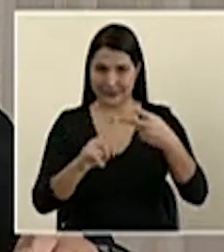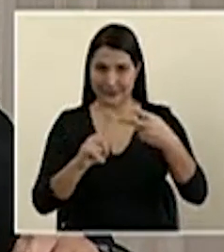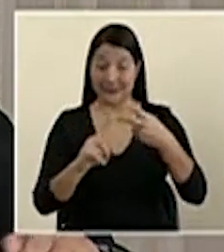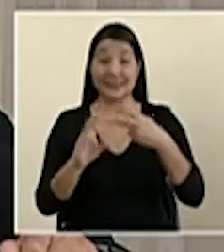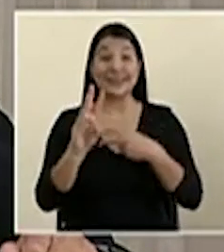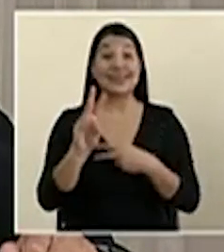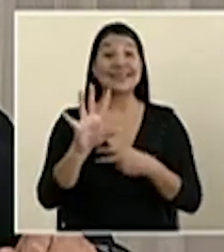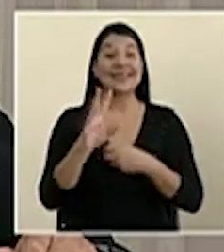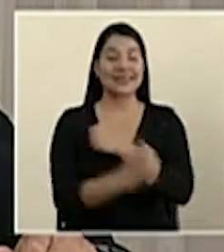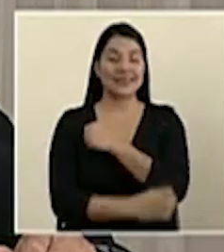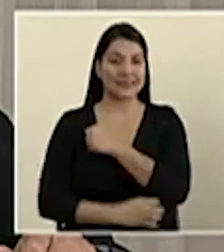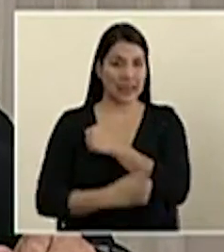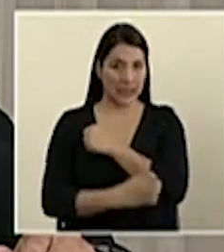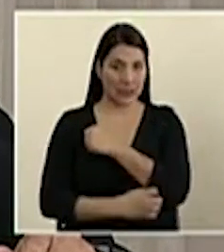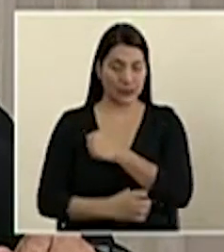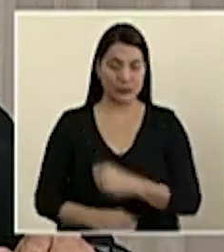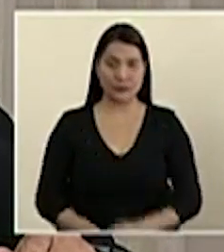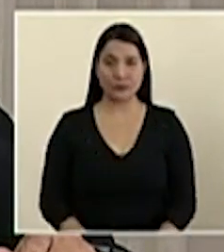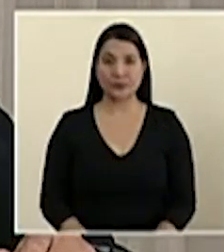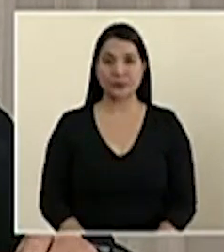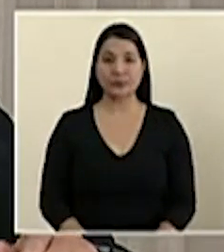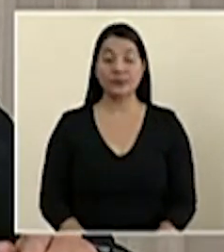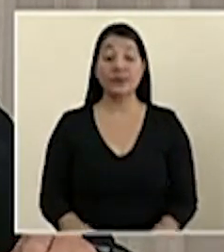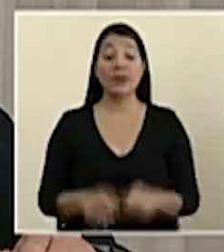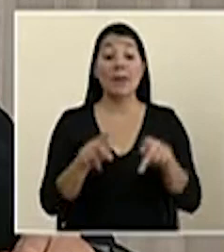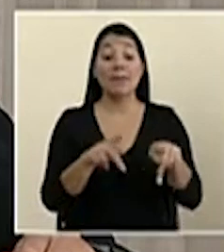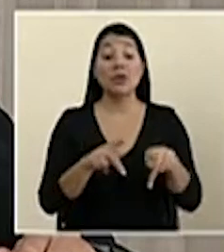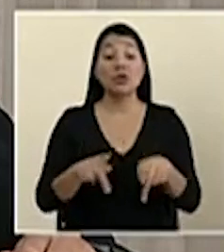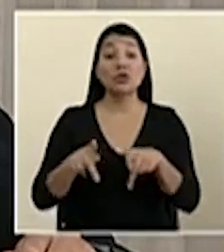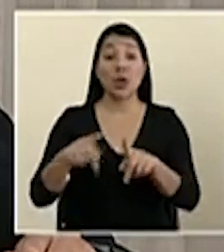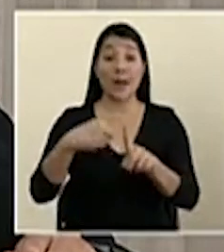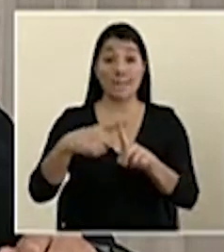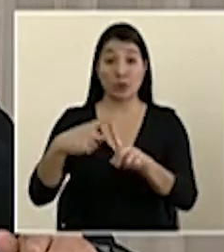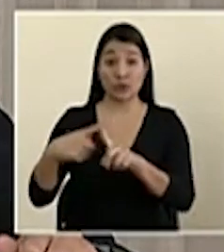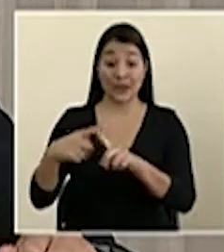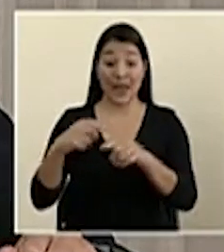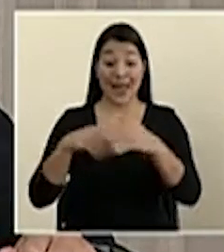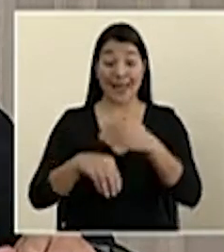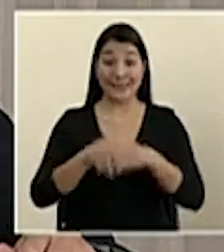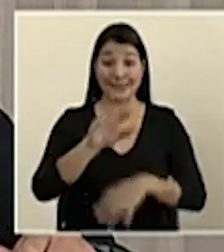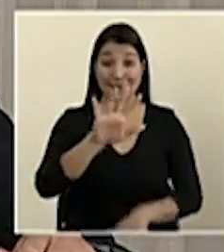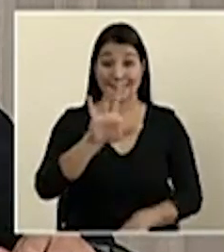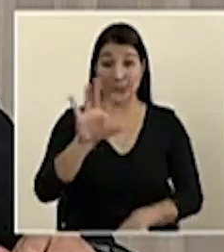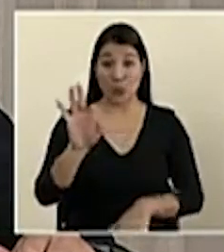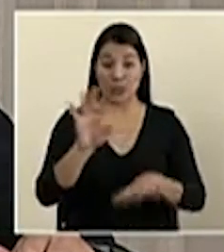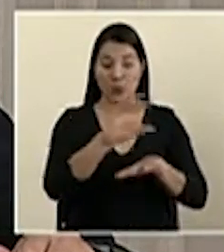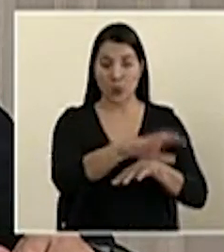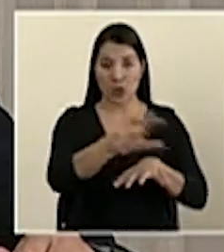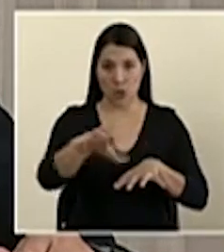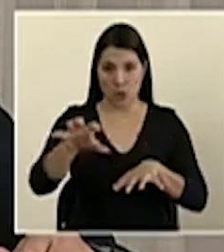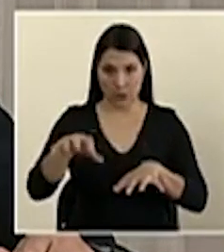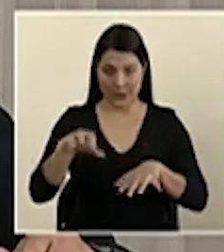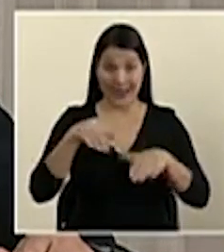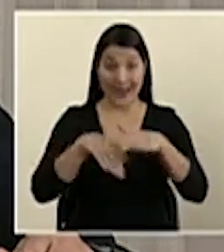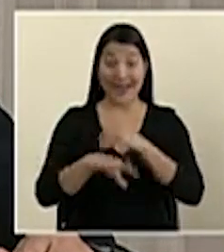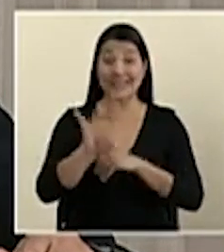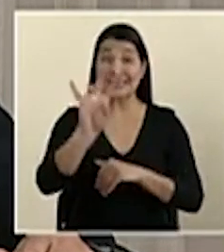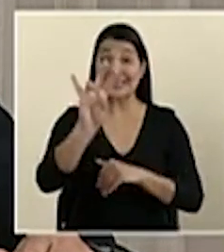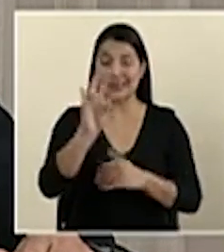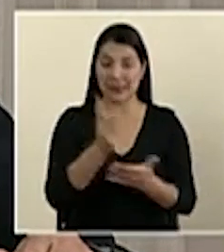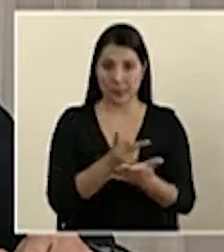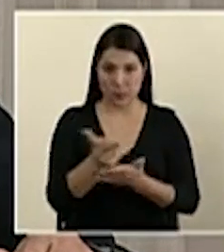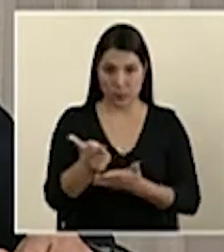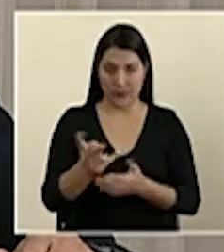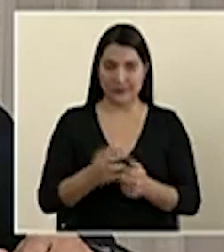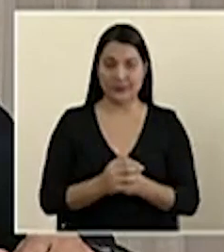son extranjeros. Hay casos positivos en 59 cantones de las 7 provincias. Por edad,